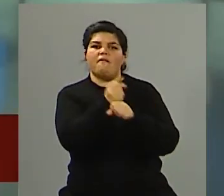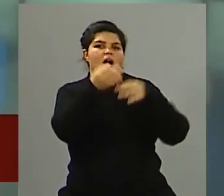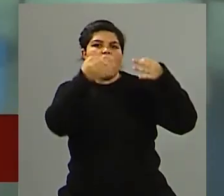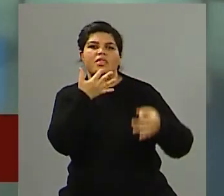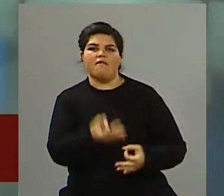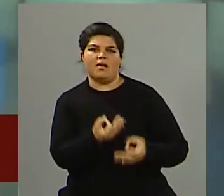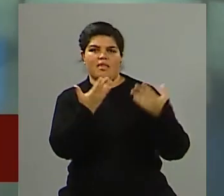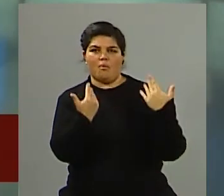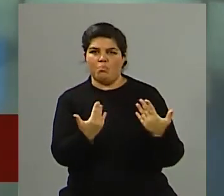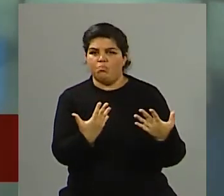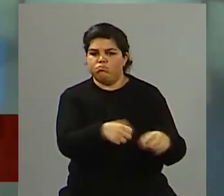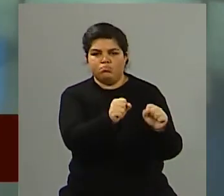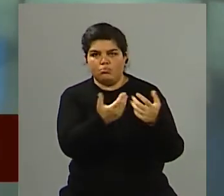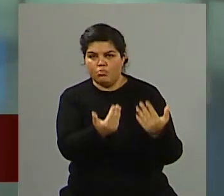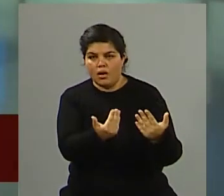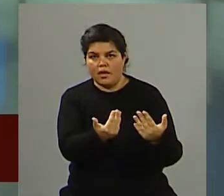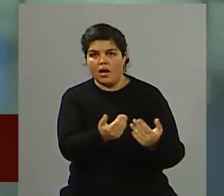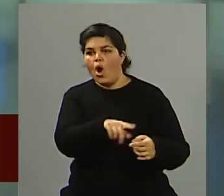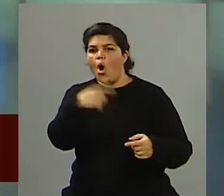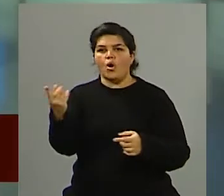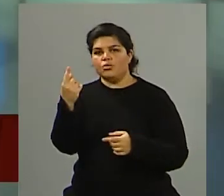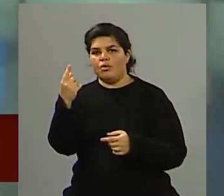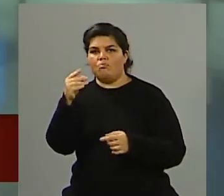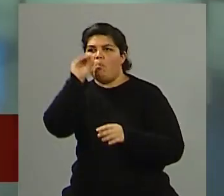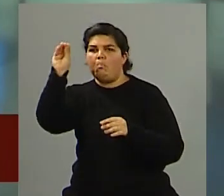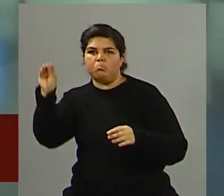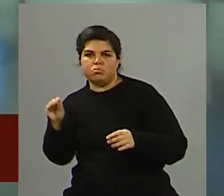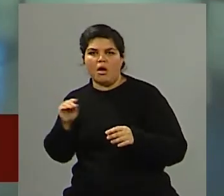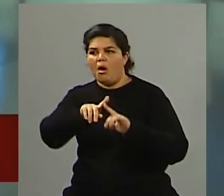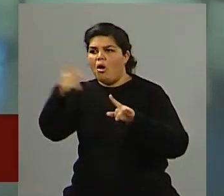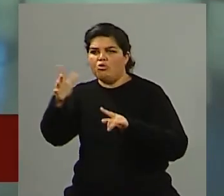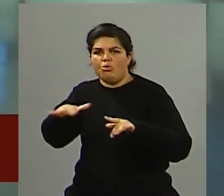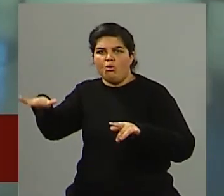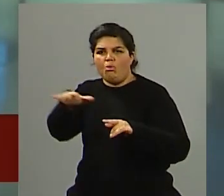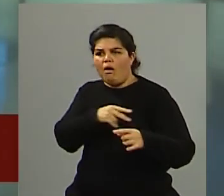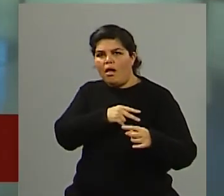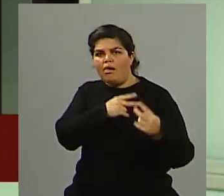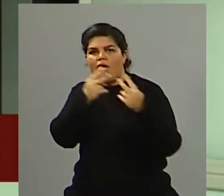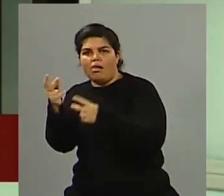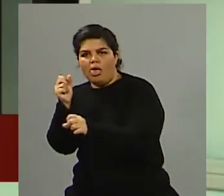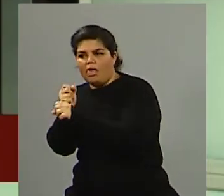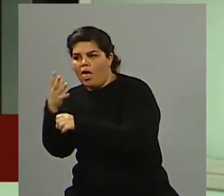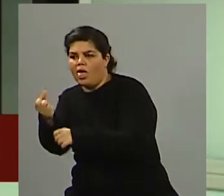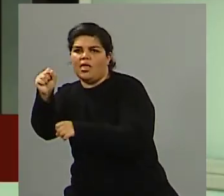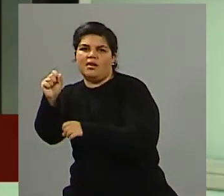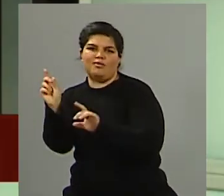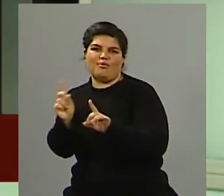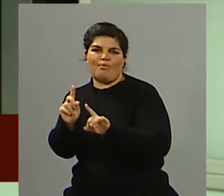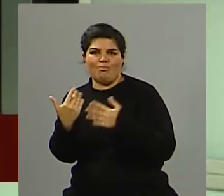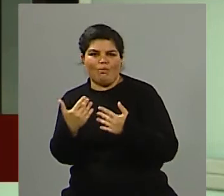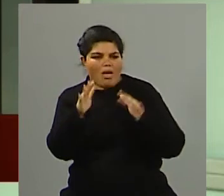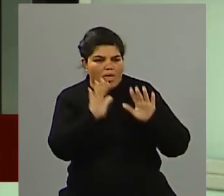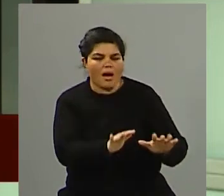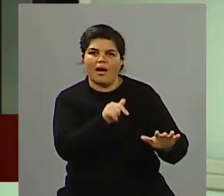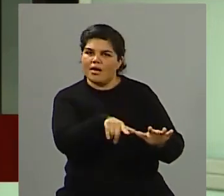industrial y no tengan que vivir a nuestros departamentos u otras provincias. sin duda Adriana vos hacías referencia al tema de la seguridad ¿cómo